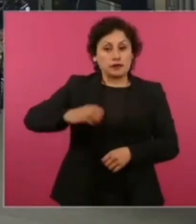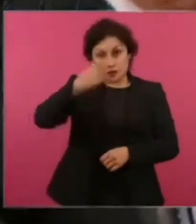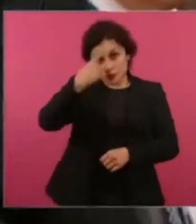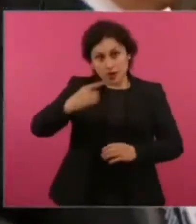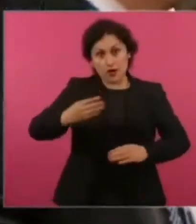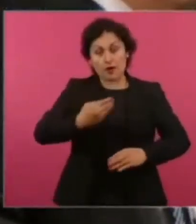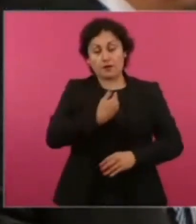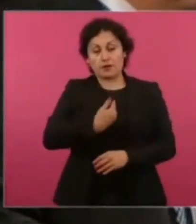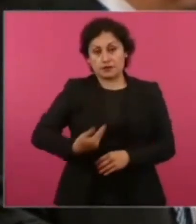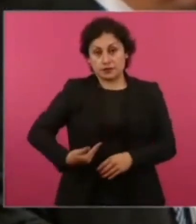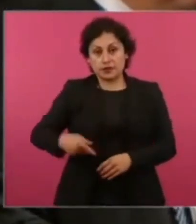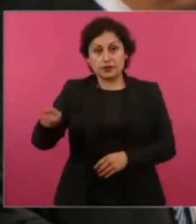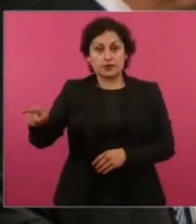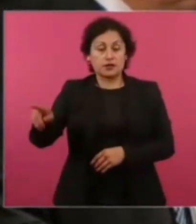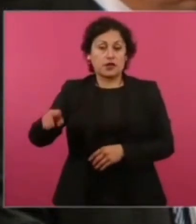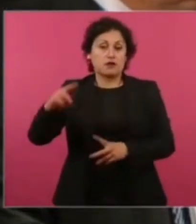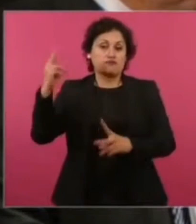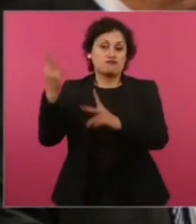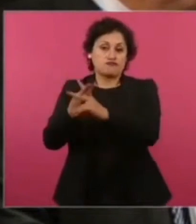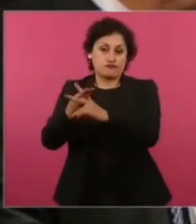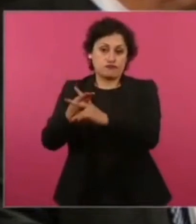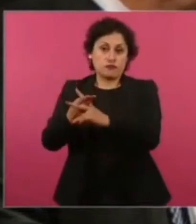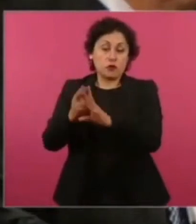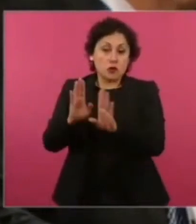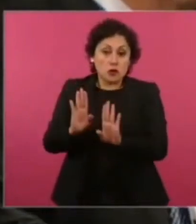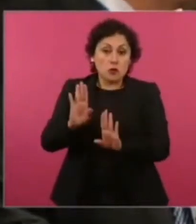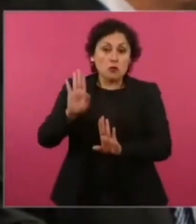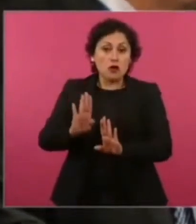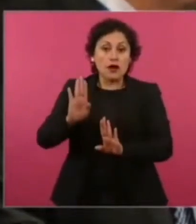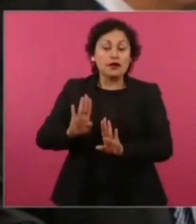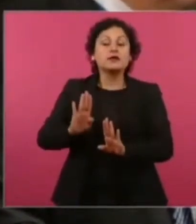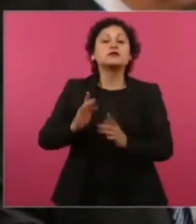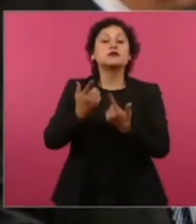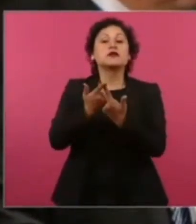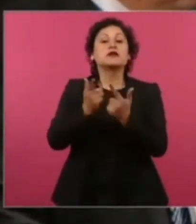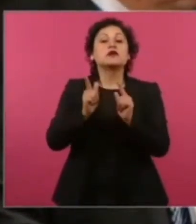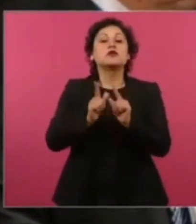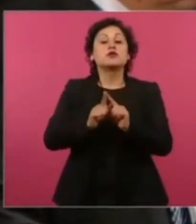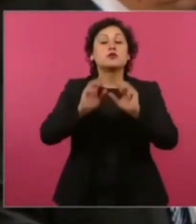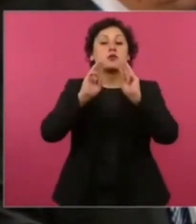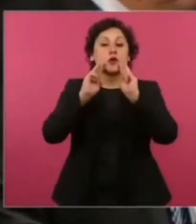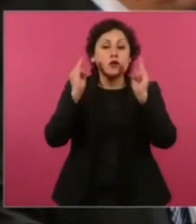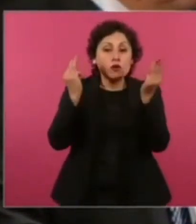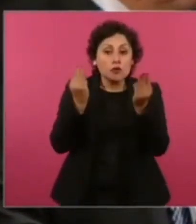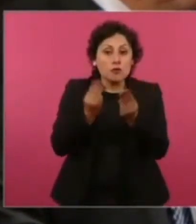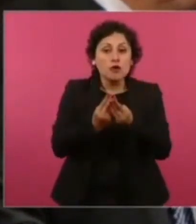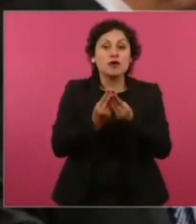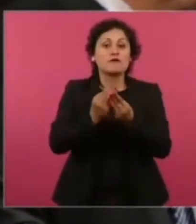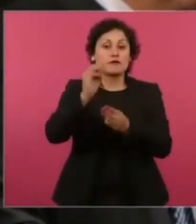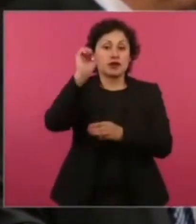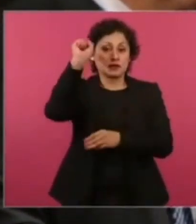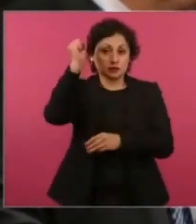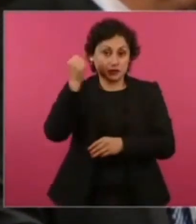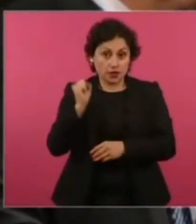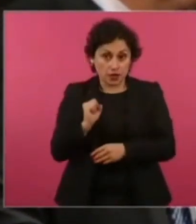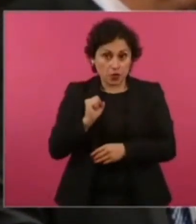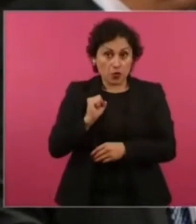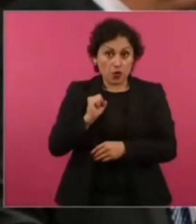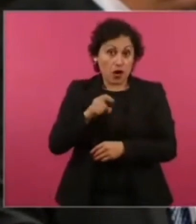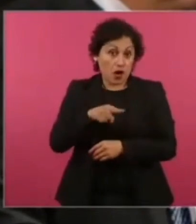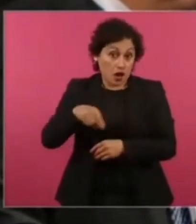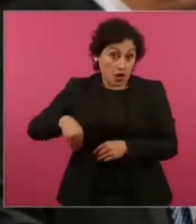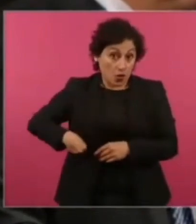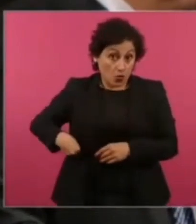que presuntamente fue por el cártel de Sinaloa o un tapo del cártel de Sinaloa. Esto no es una mala señal